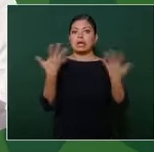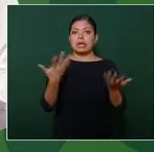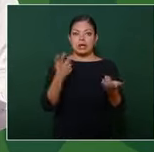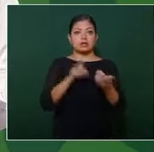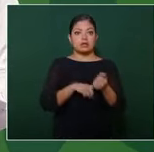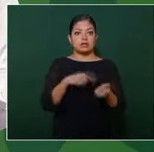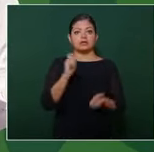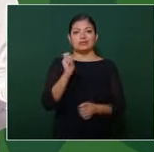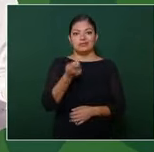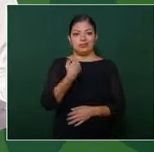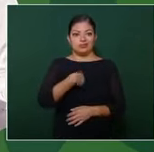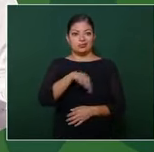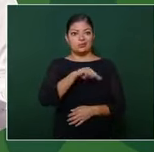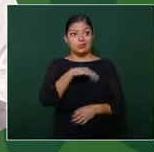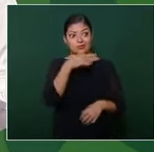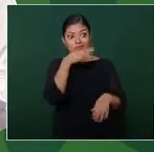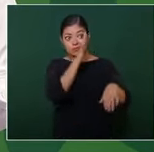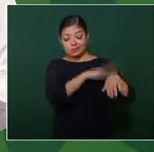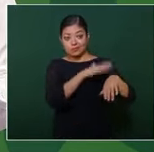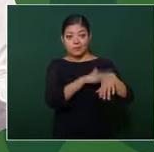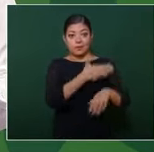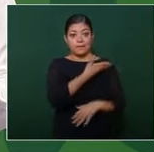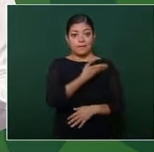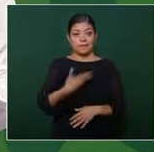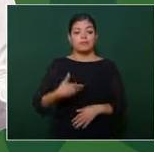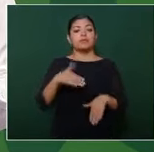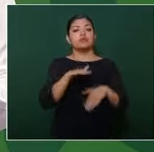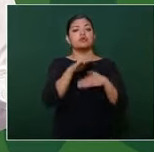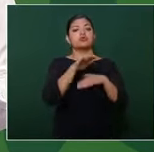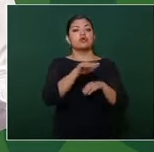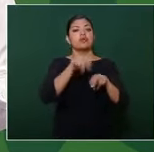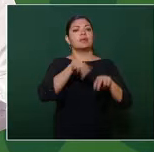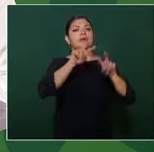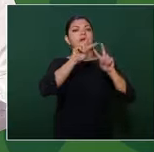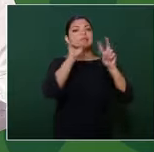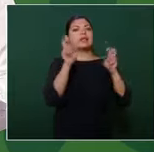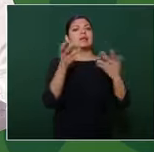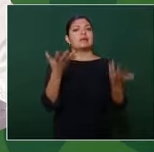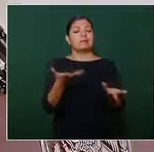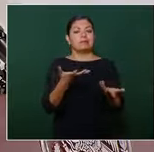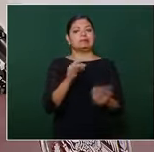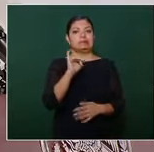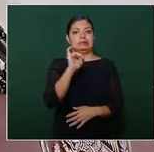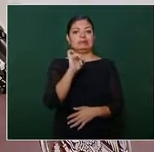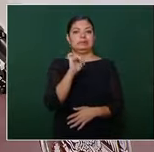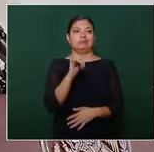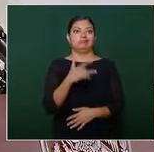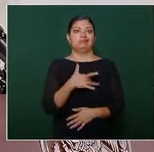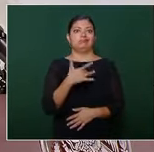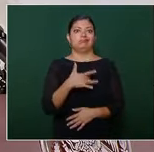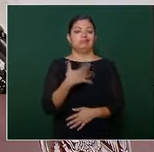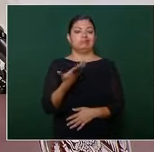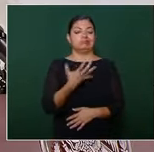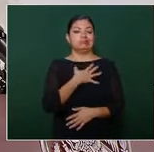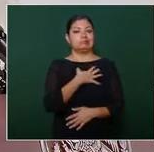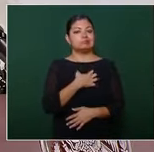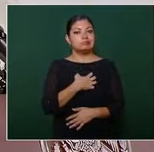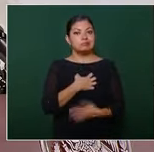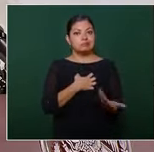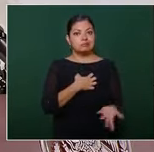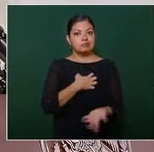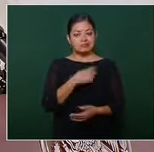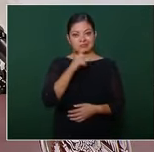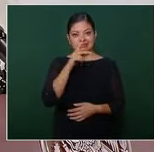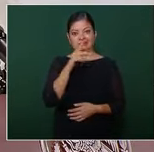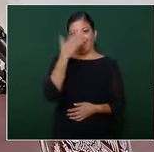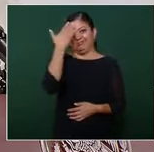informamos al presidente sobre el tema que nos ha lastimado, un suceso terrible, que es